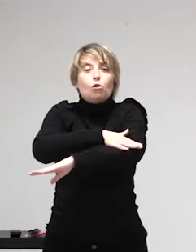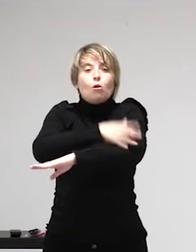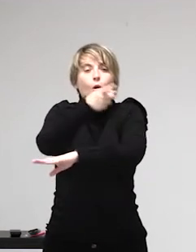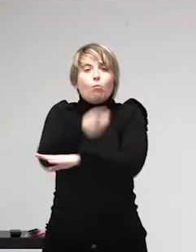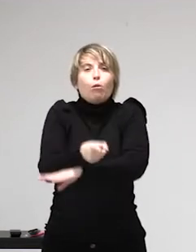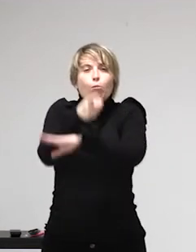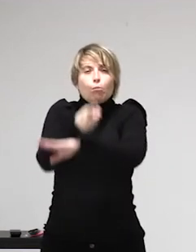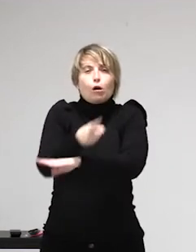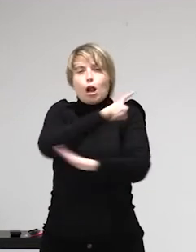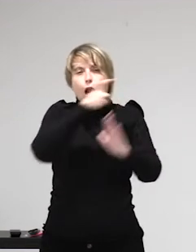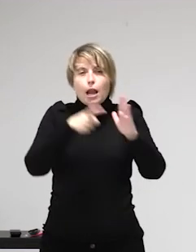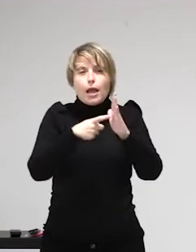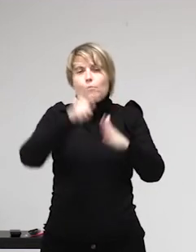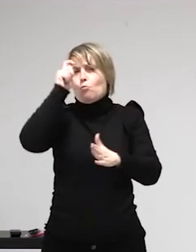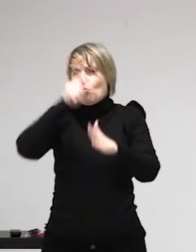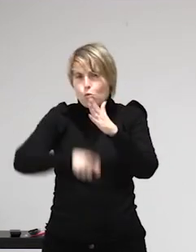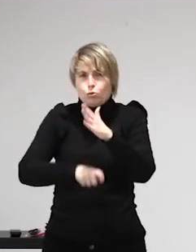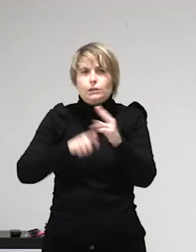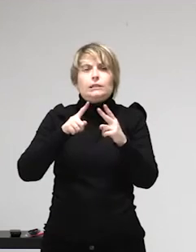prohibicionismo ¿De acuerdo? también